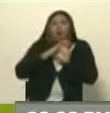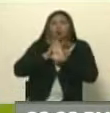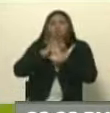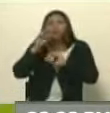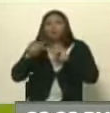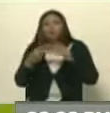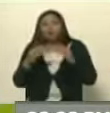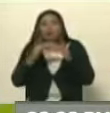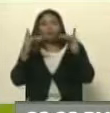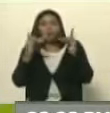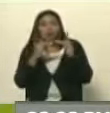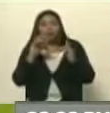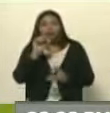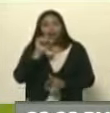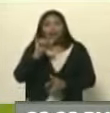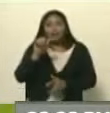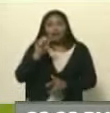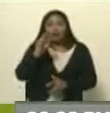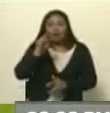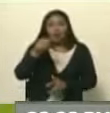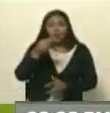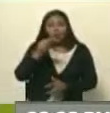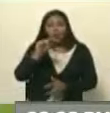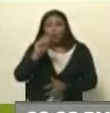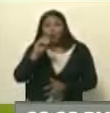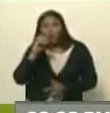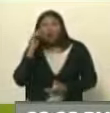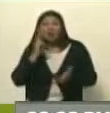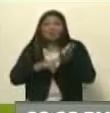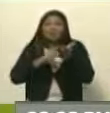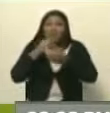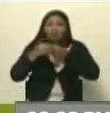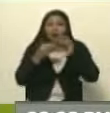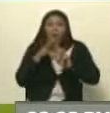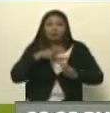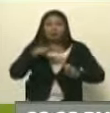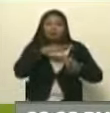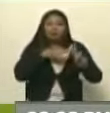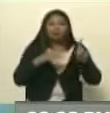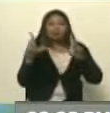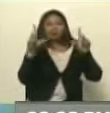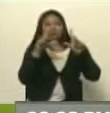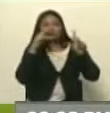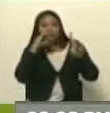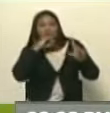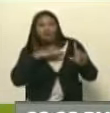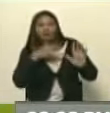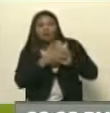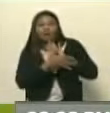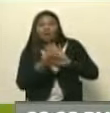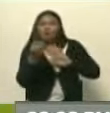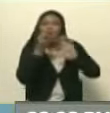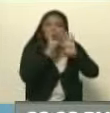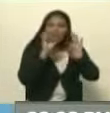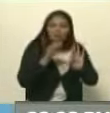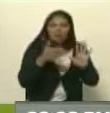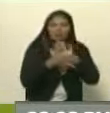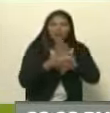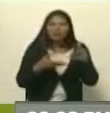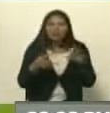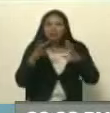Puente de Yaguno, la verdad de lo que ocurrió en Puente de Yaguno y cómo se manipularon las imágenes, se manipuló la historia para tratar de